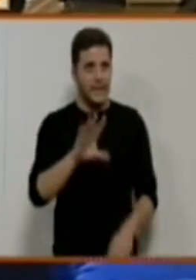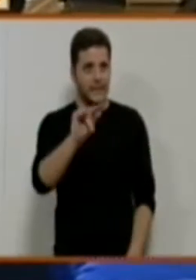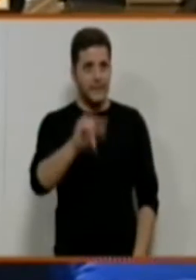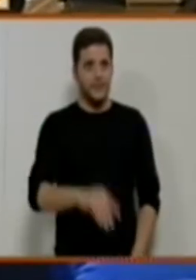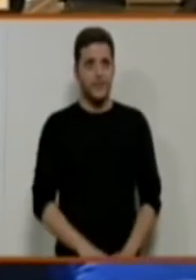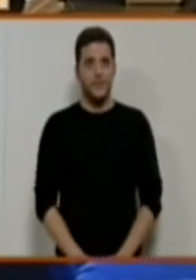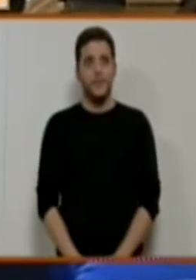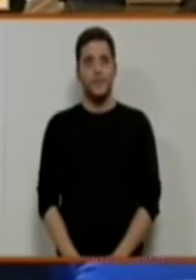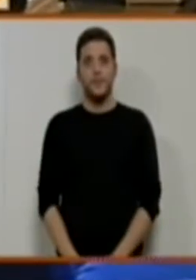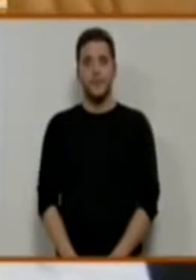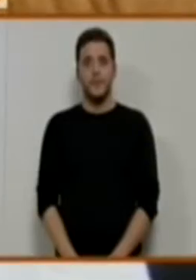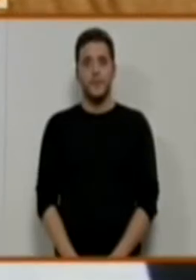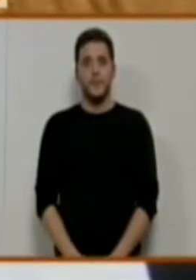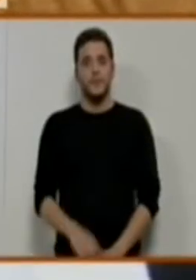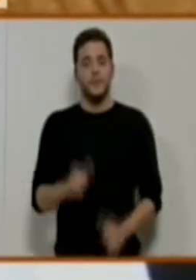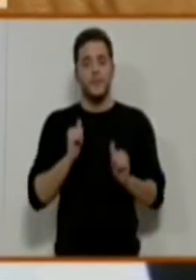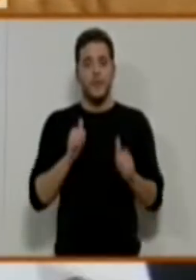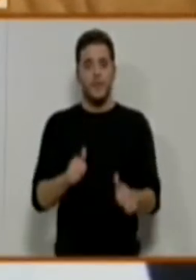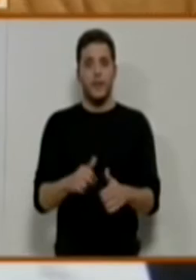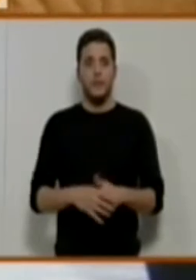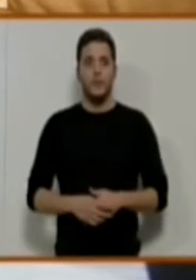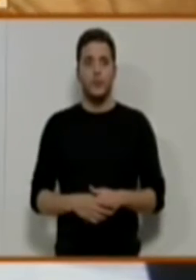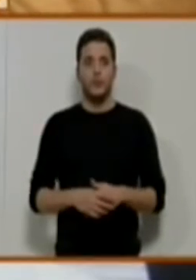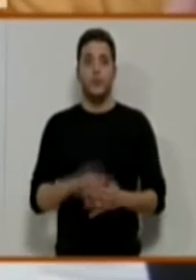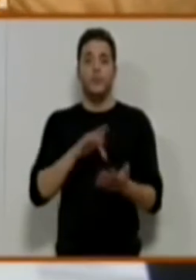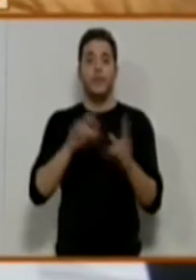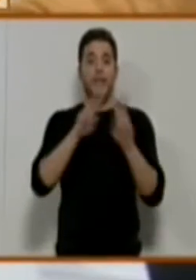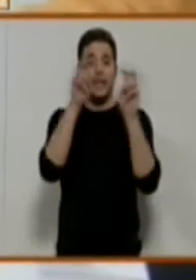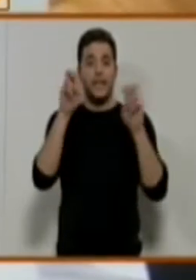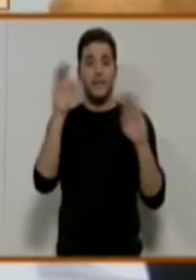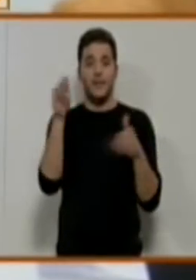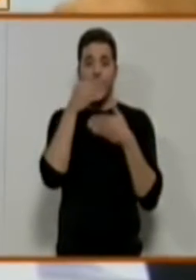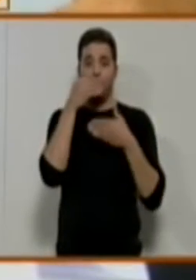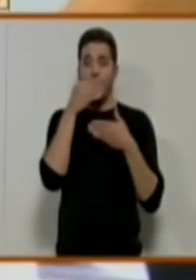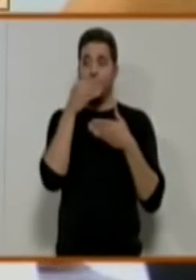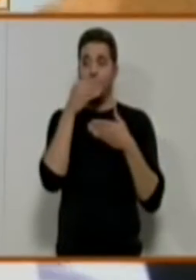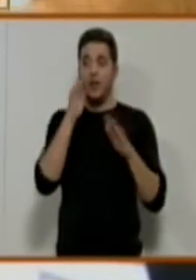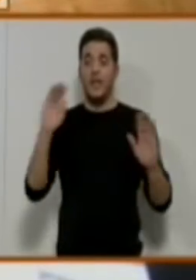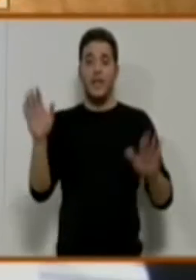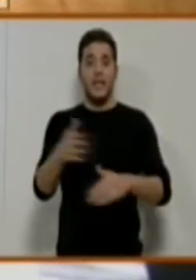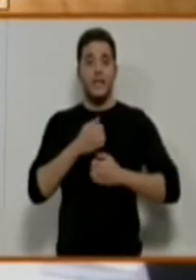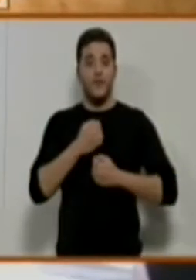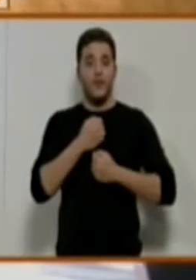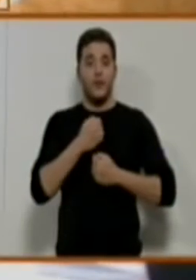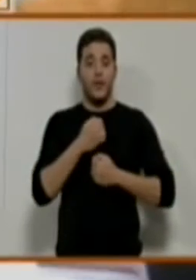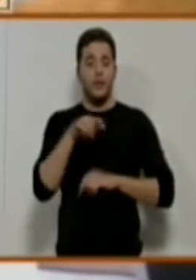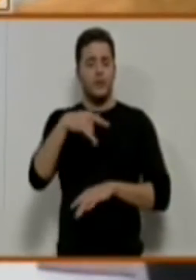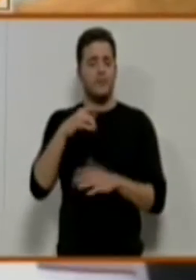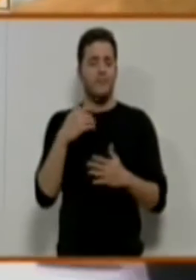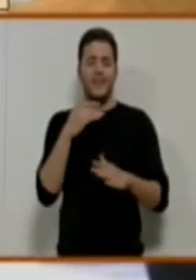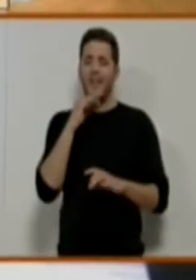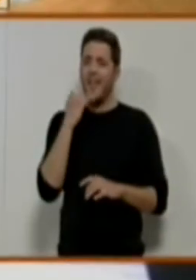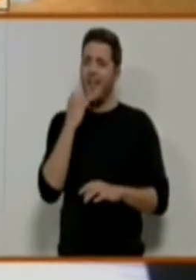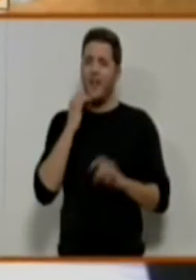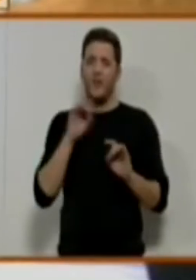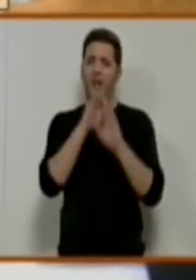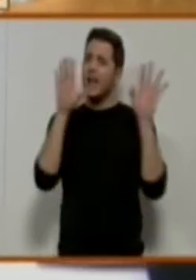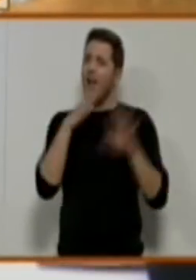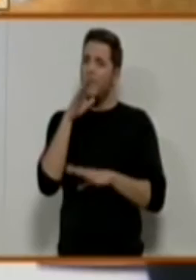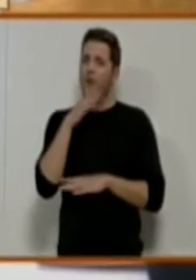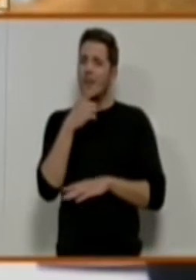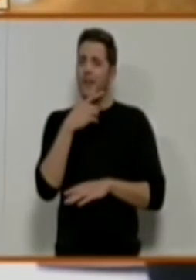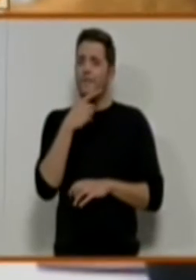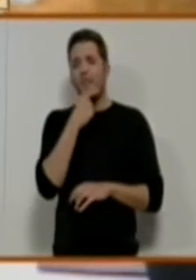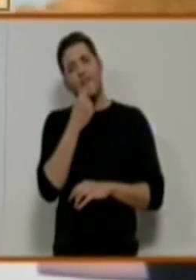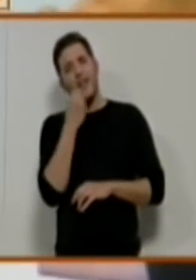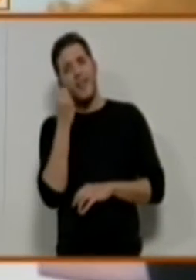A ver, empezamos. Porque el tema de refugiados sí que me gustaría que quedara muy claro, porque no es tan sencillo como parece.